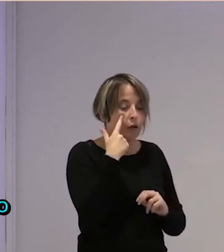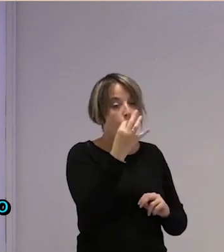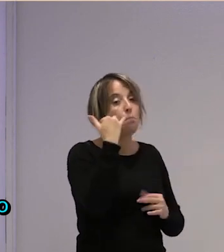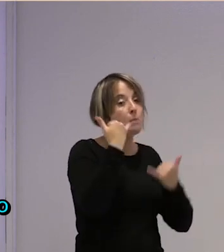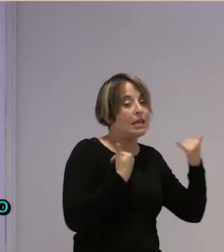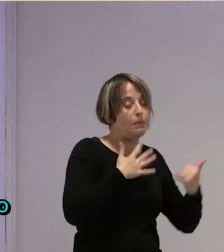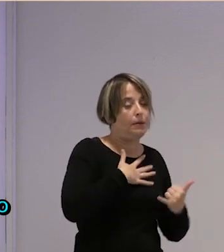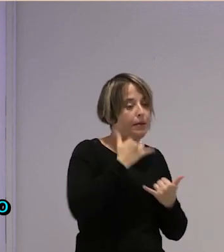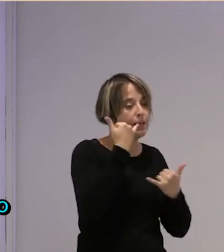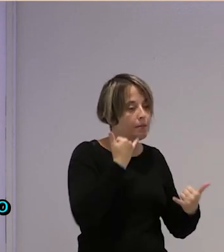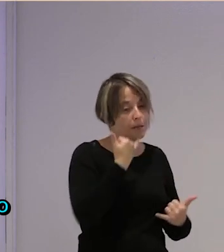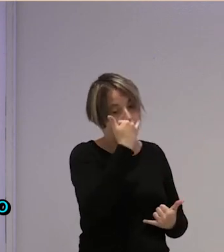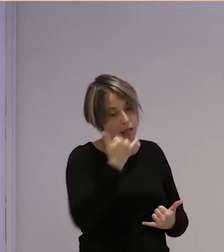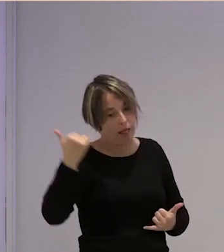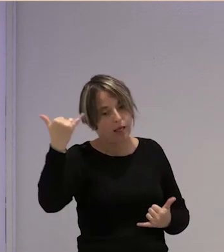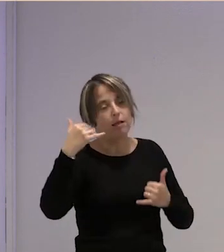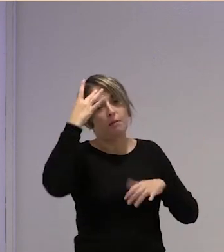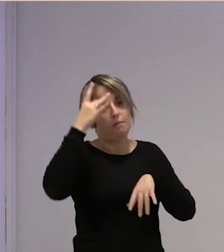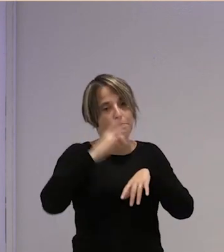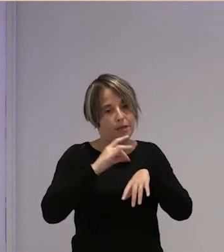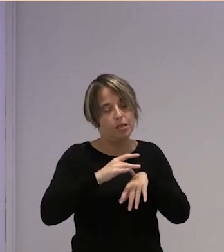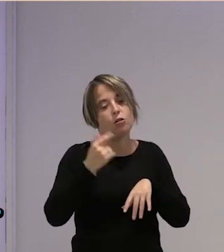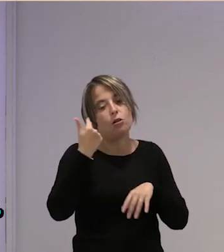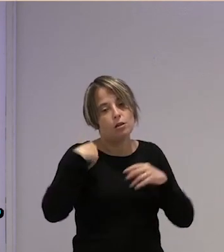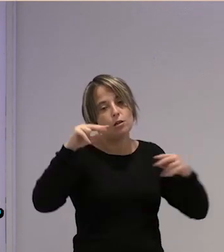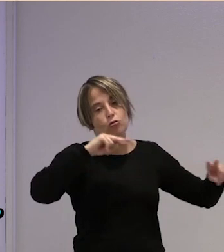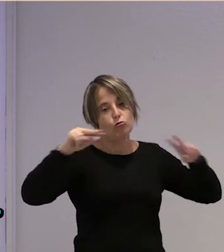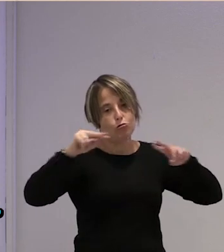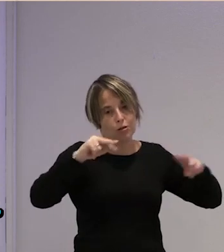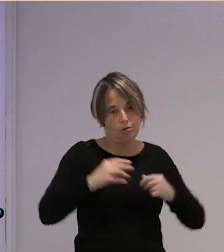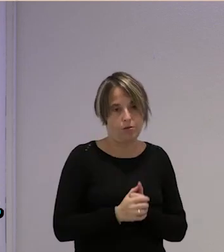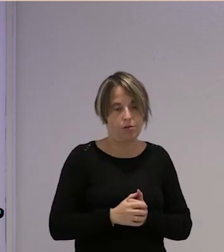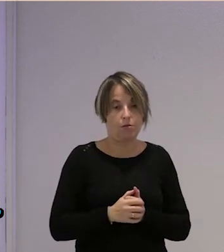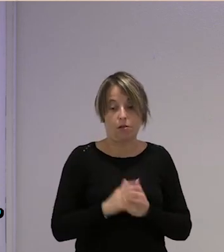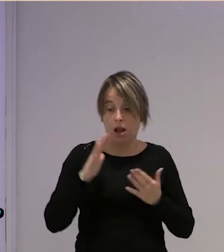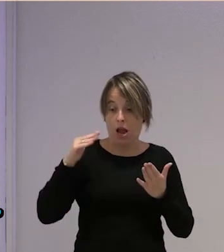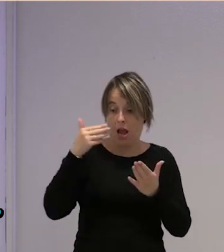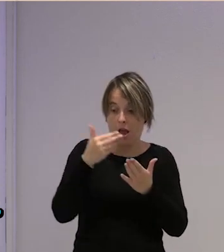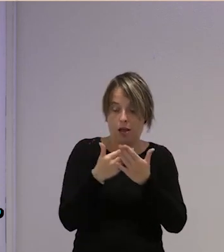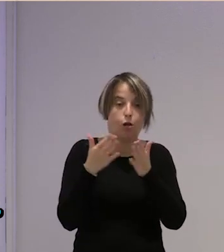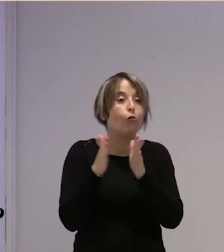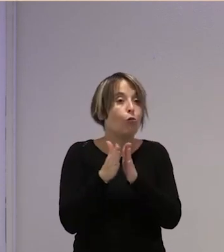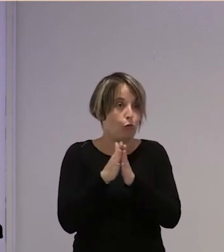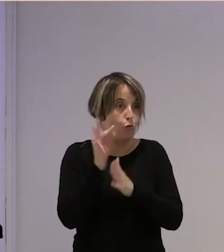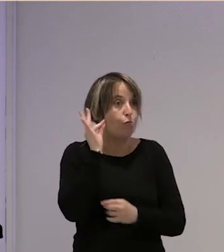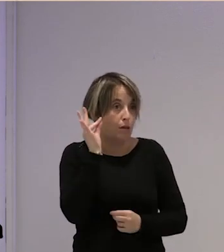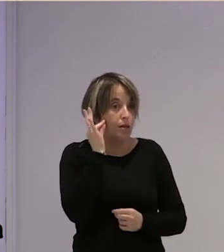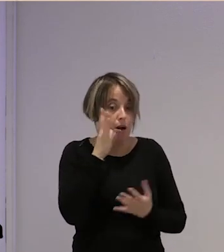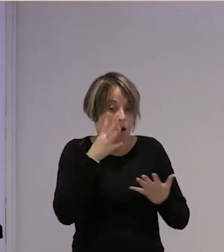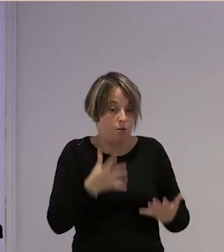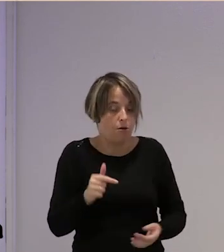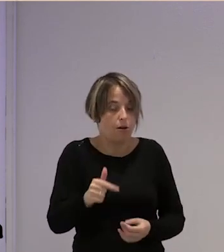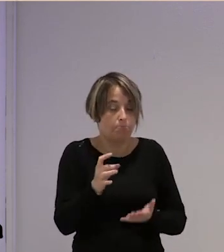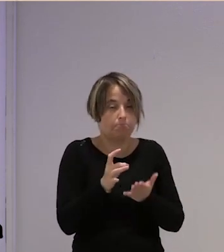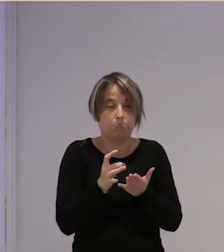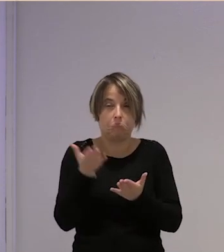llamaban a mí por teléfono me pasaban al médico y yo iba traduciendo de hecho me está pasando hasta hoy que tengo una compañera que